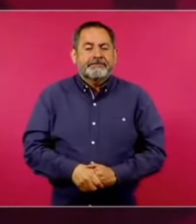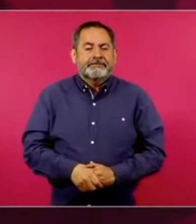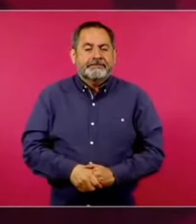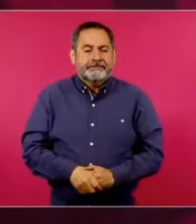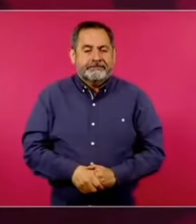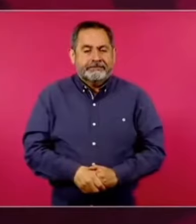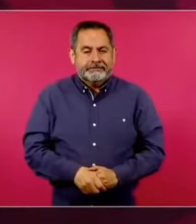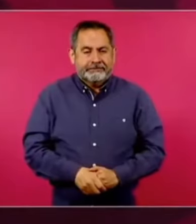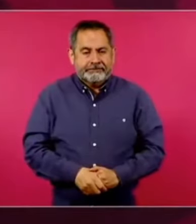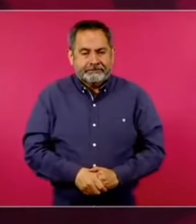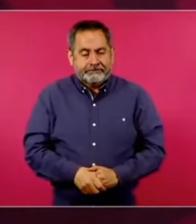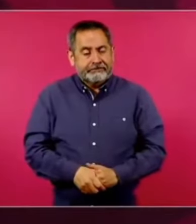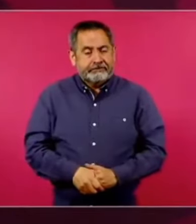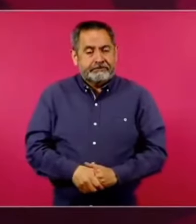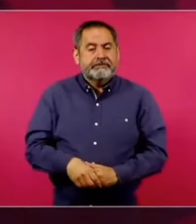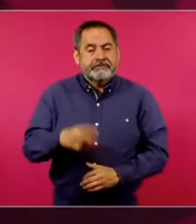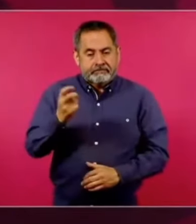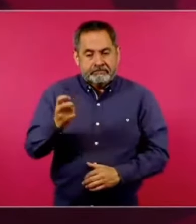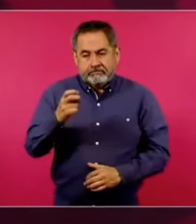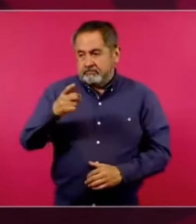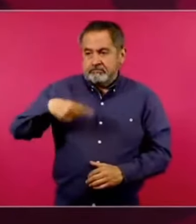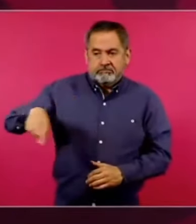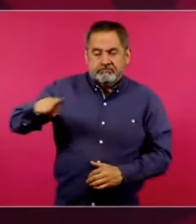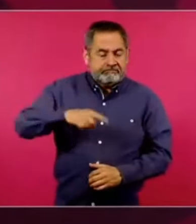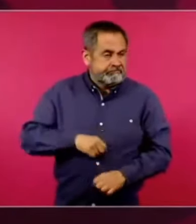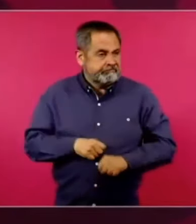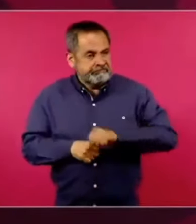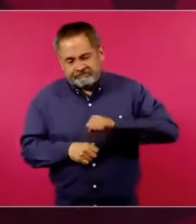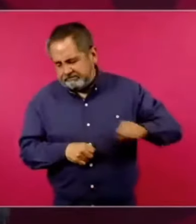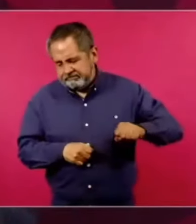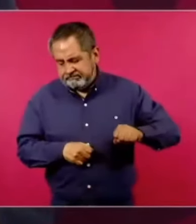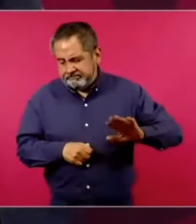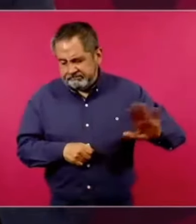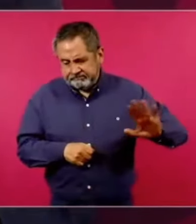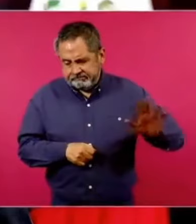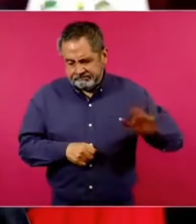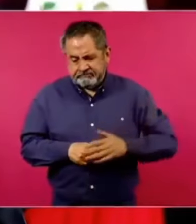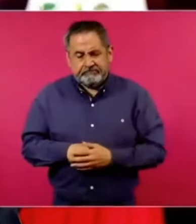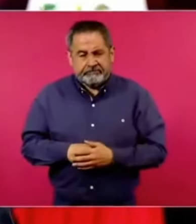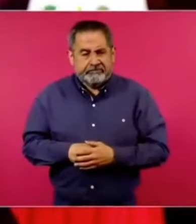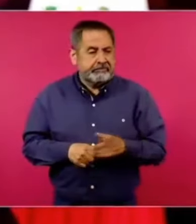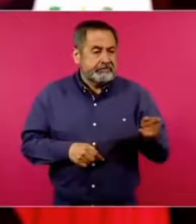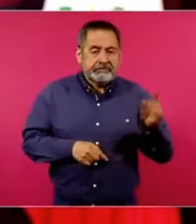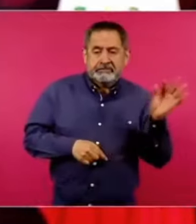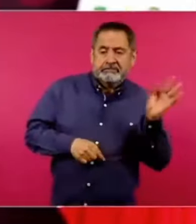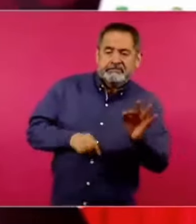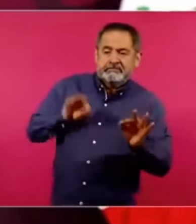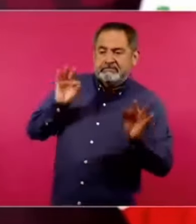Por eso se resiste cualquier lanzada.